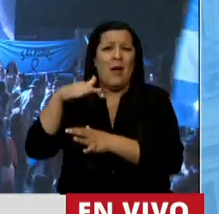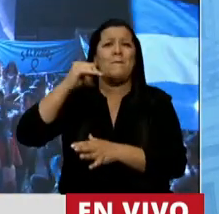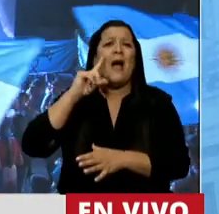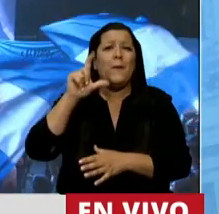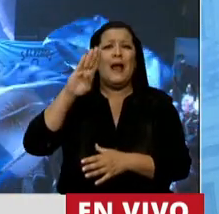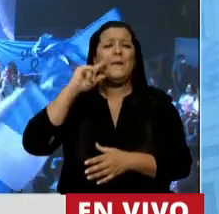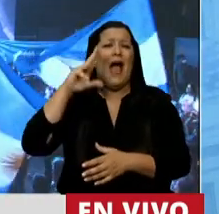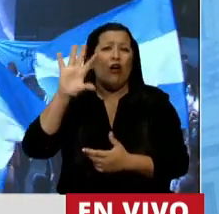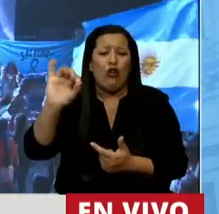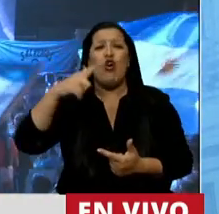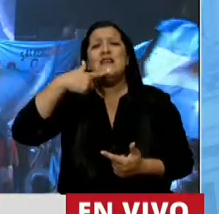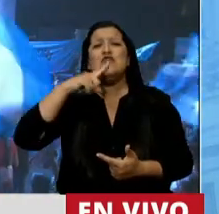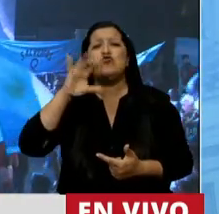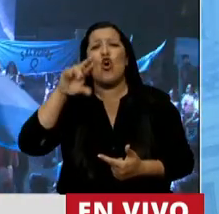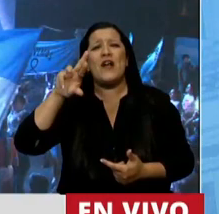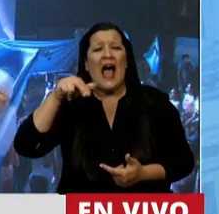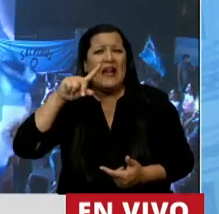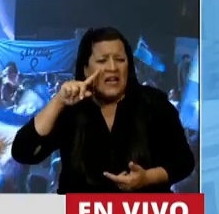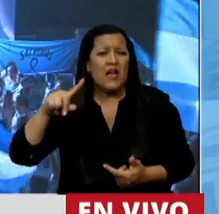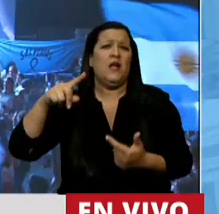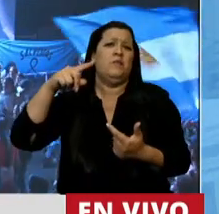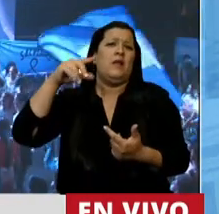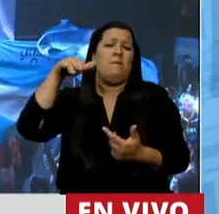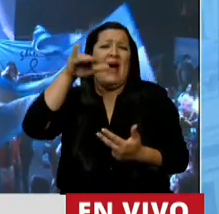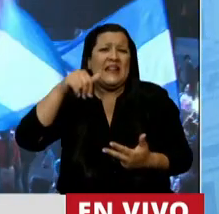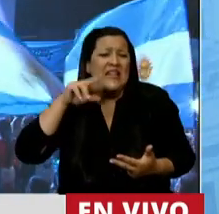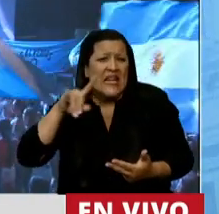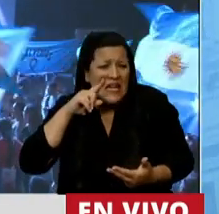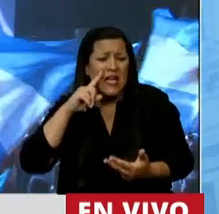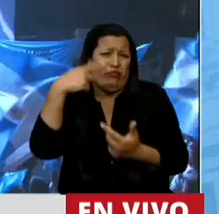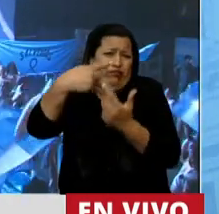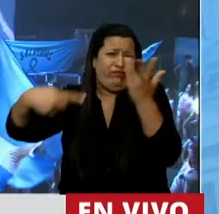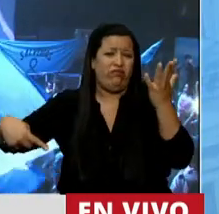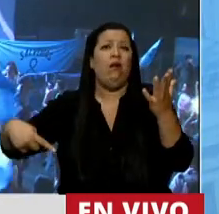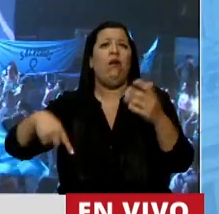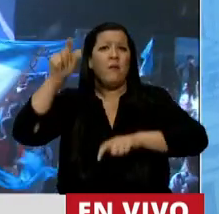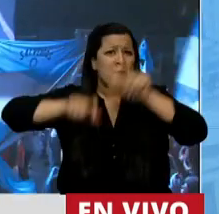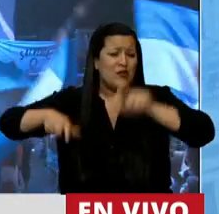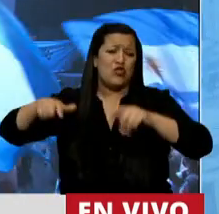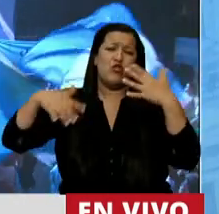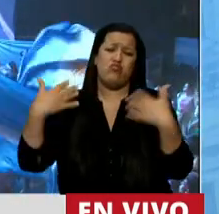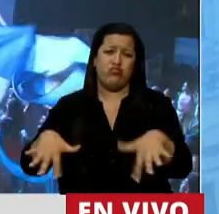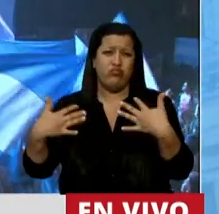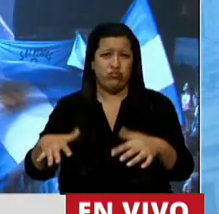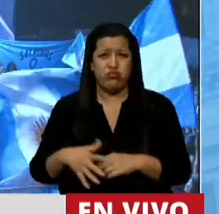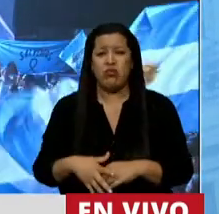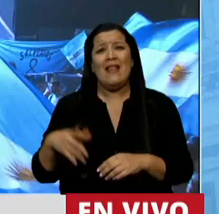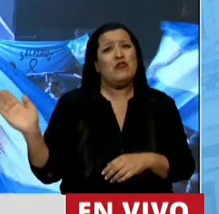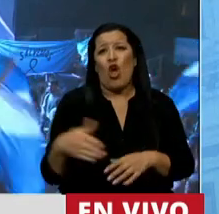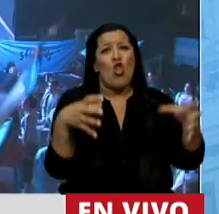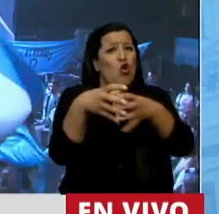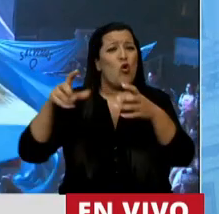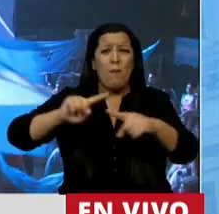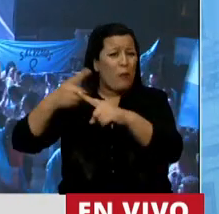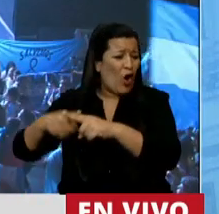como María Luisa Storani, como Lilita Puig, como Alejandra Martín y tantas otras invisibles. De todas las fuerzas políticas.